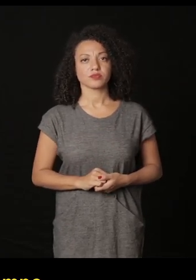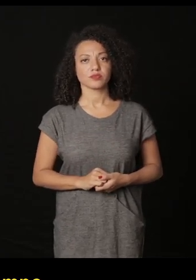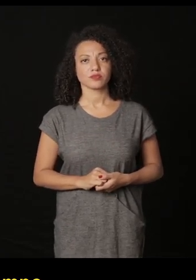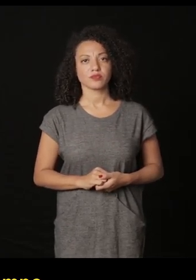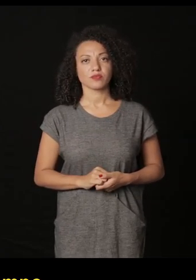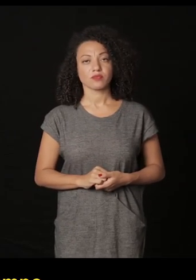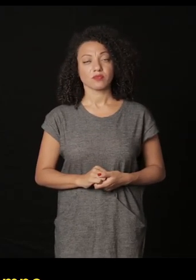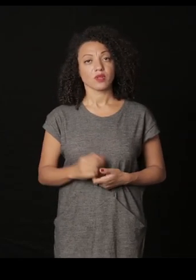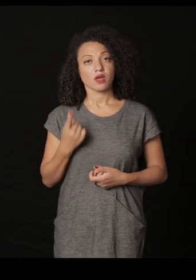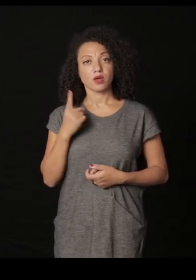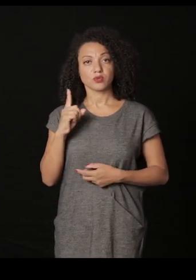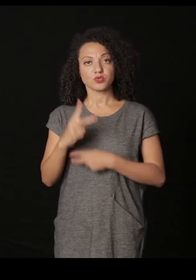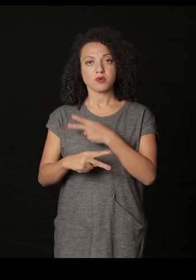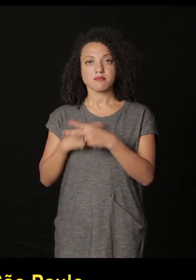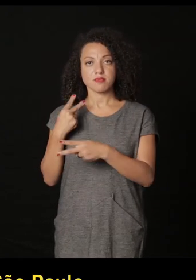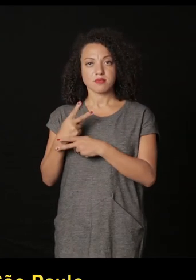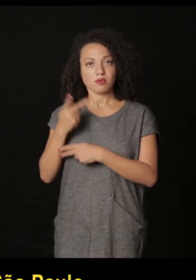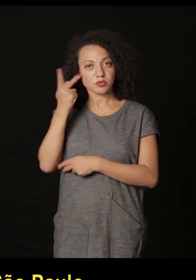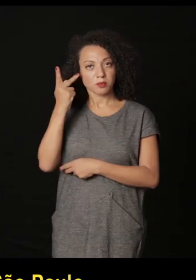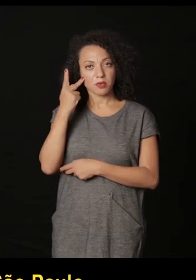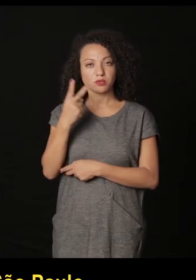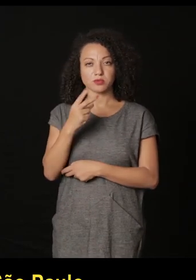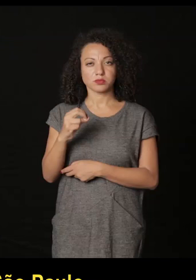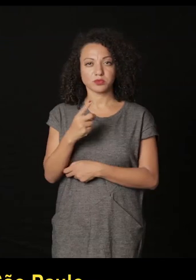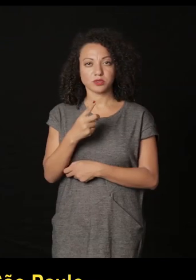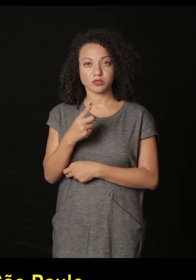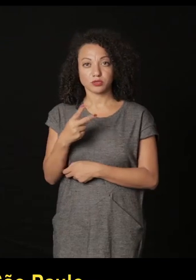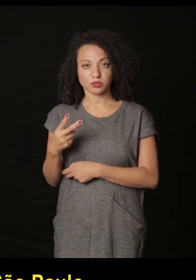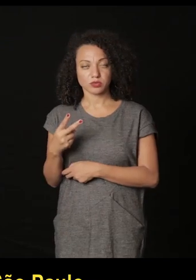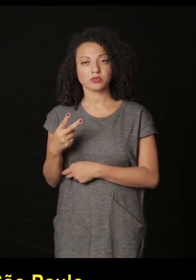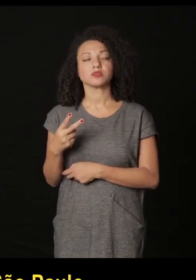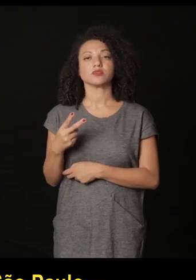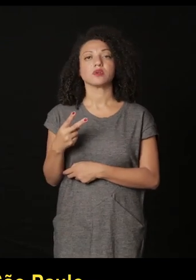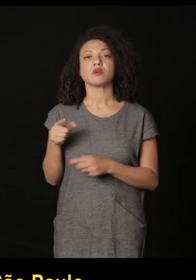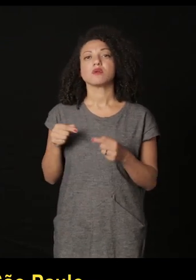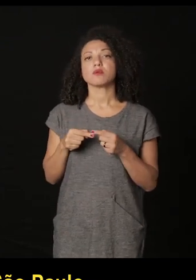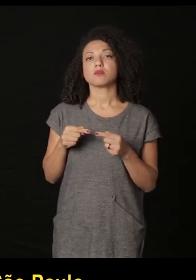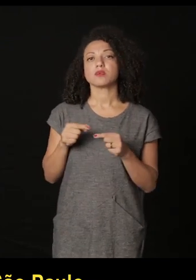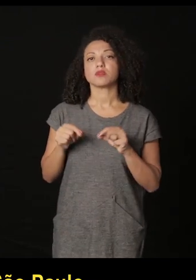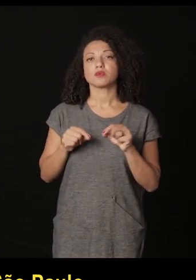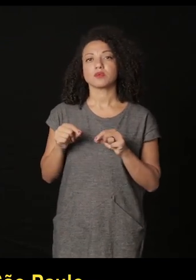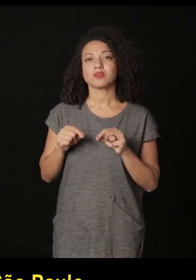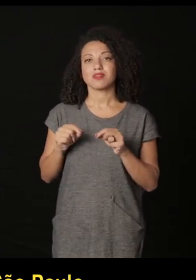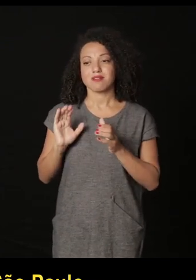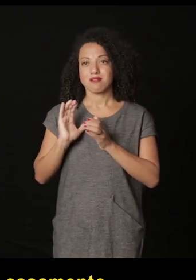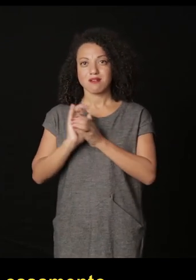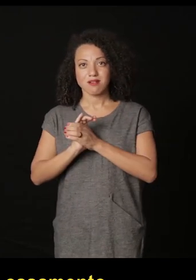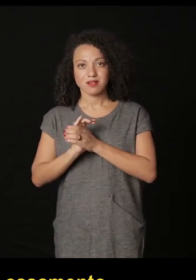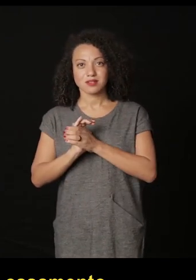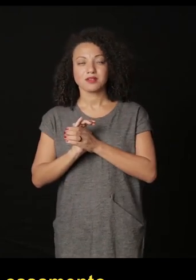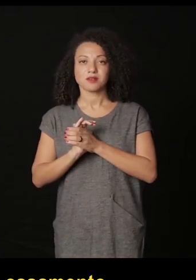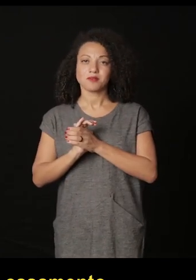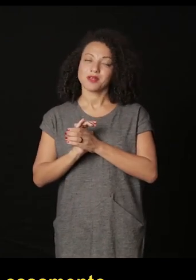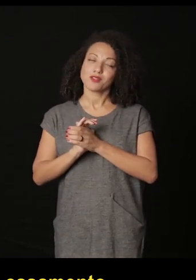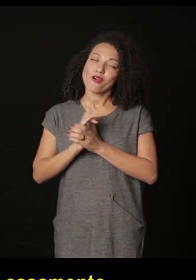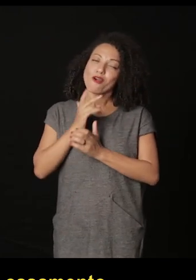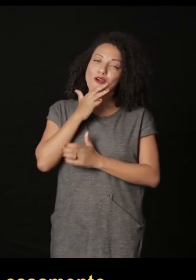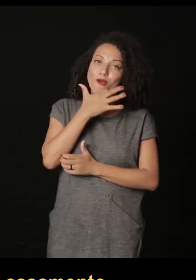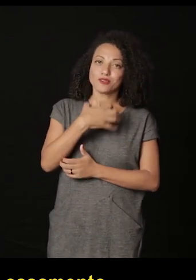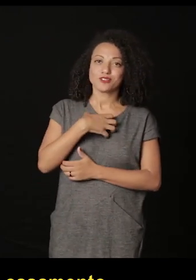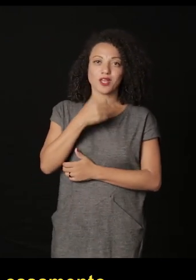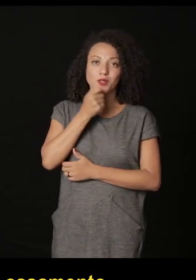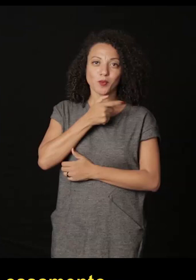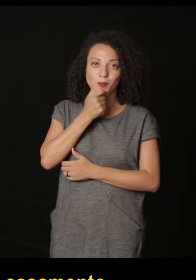de campo esto lo tuvieron en la pasada Bienal de Sao Paulo bueno en 2012 esto tiene que ver con la